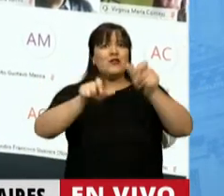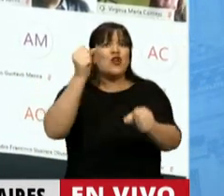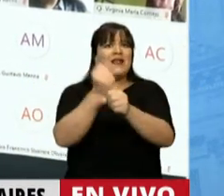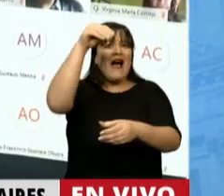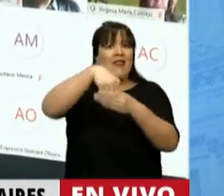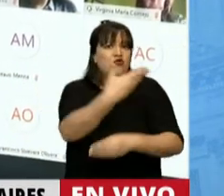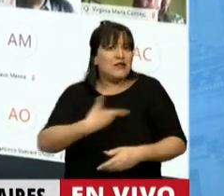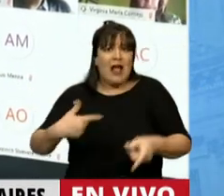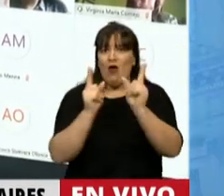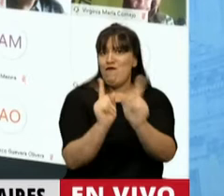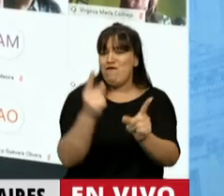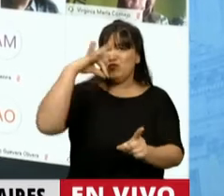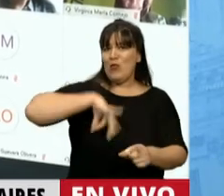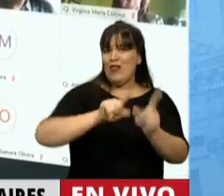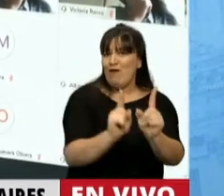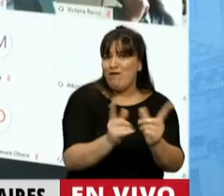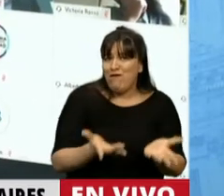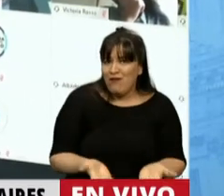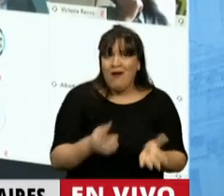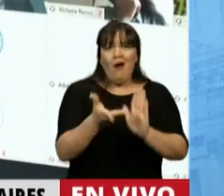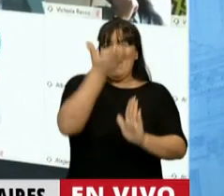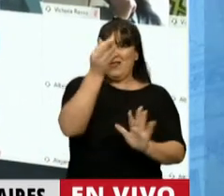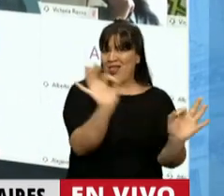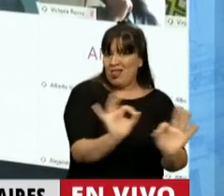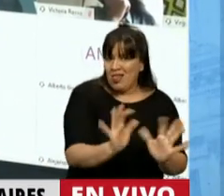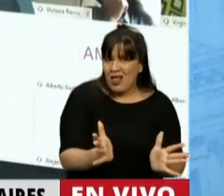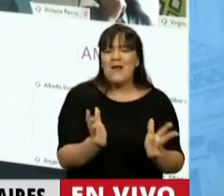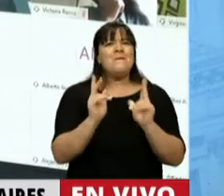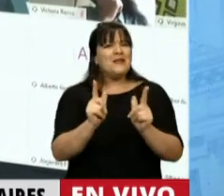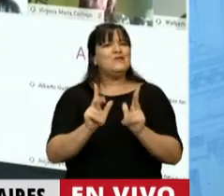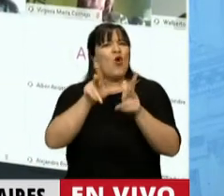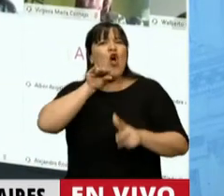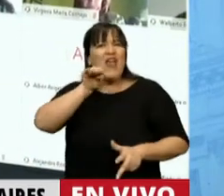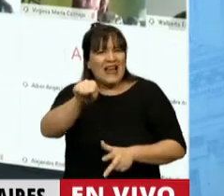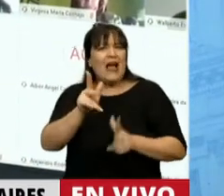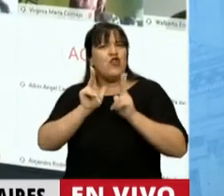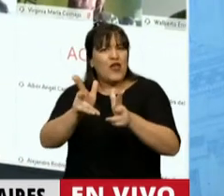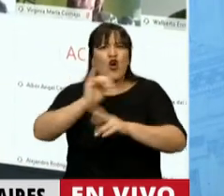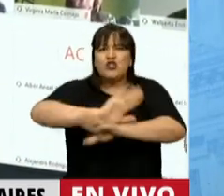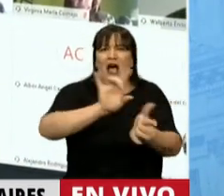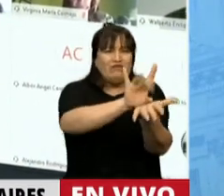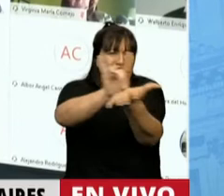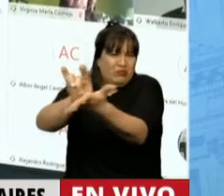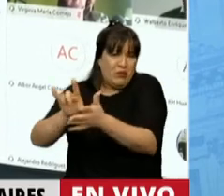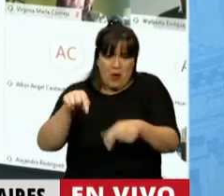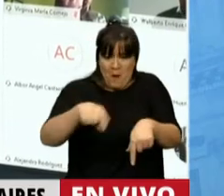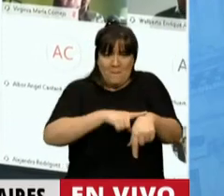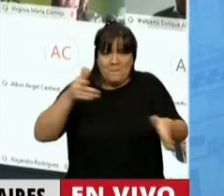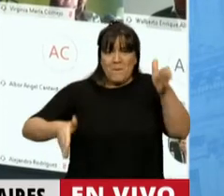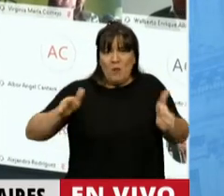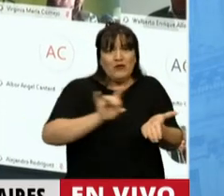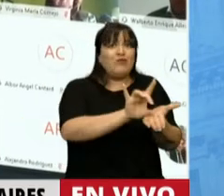porque como ya dijo mi compañero Nicolás del Caño, ha habido despidos en masa durante todo este